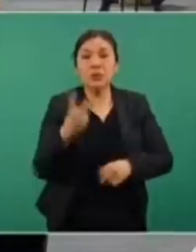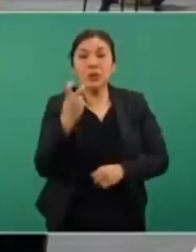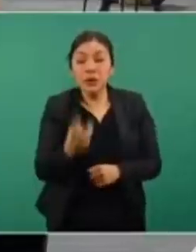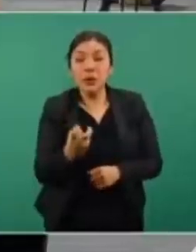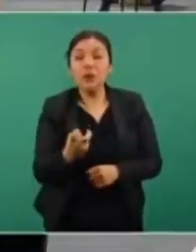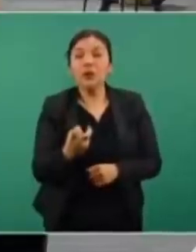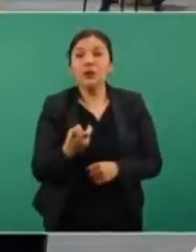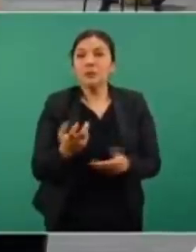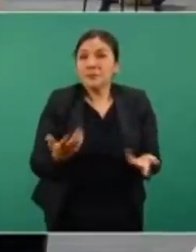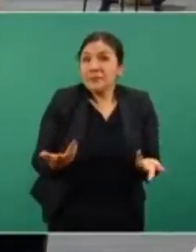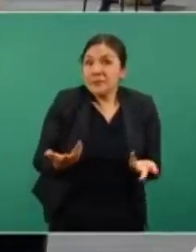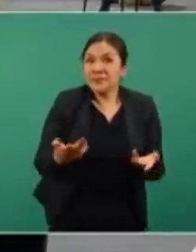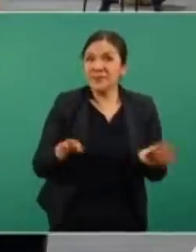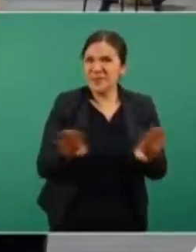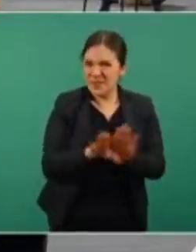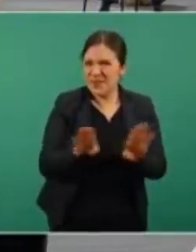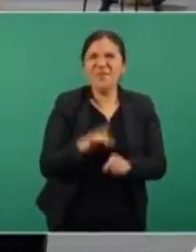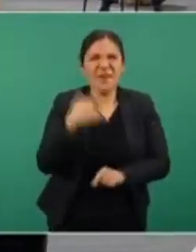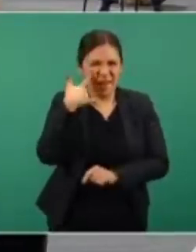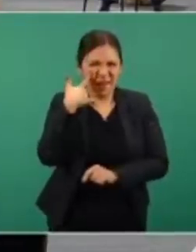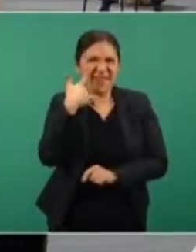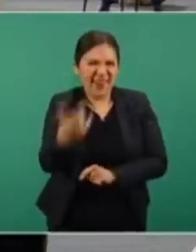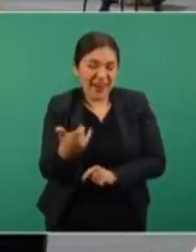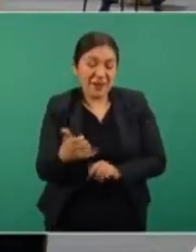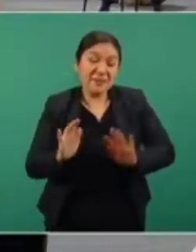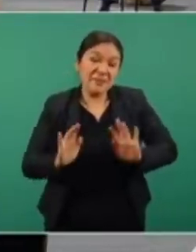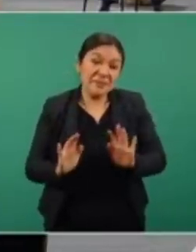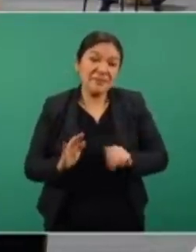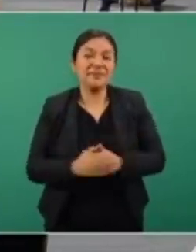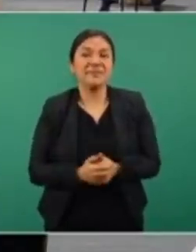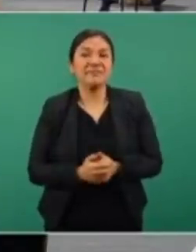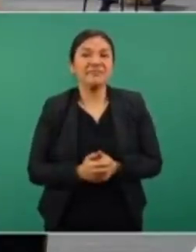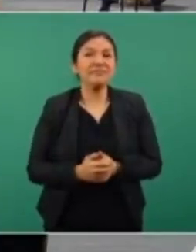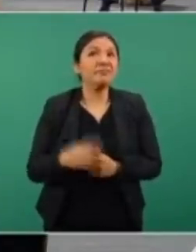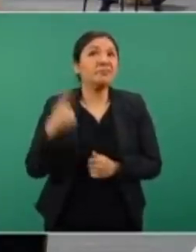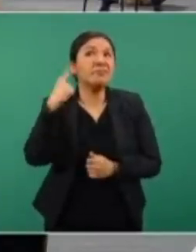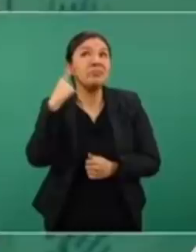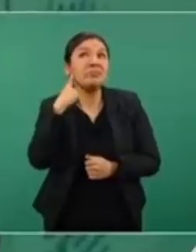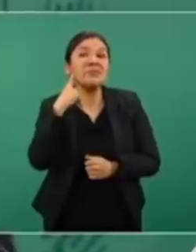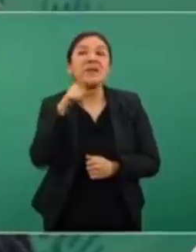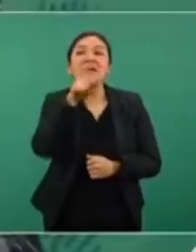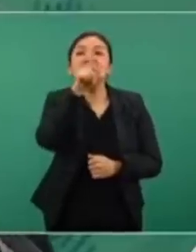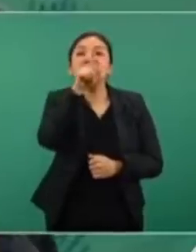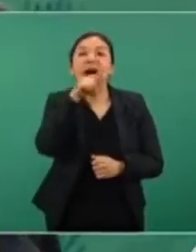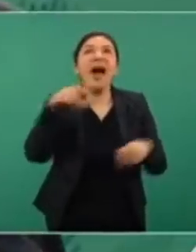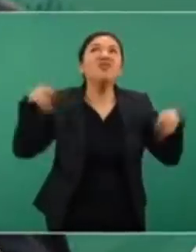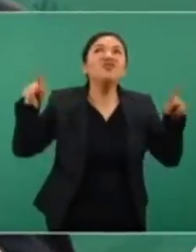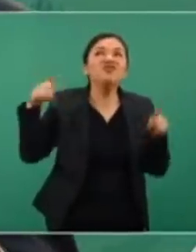cosas raras las golondrinas en el alambre